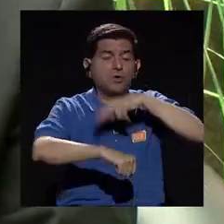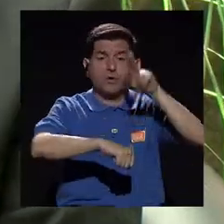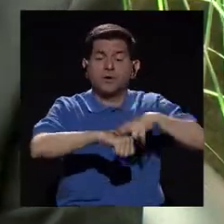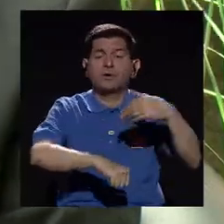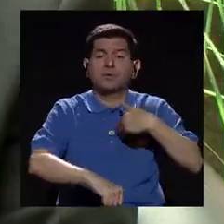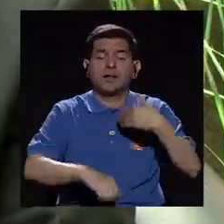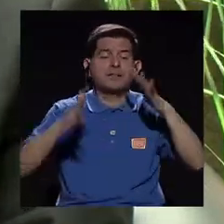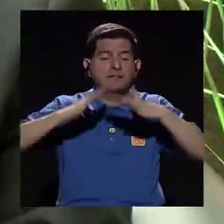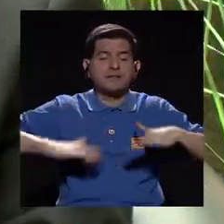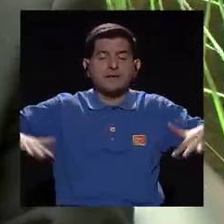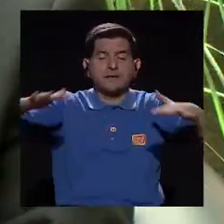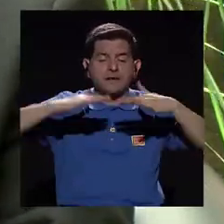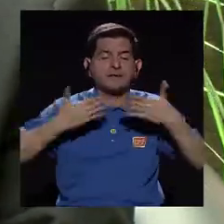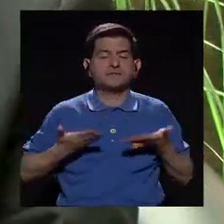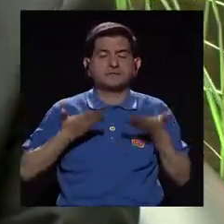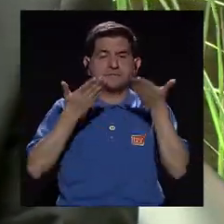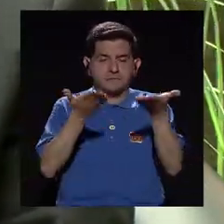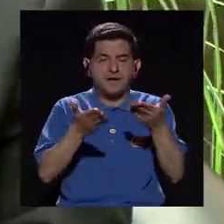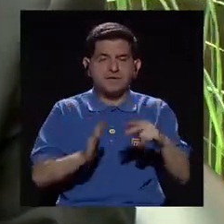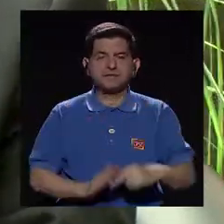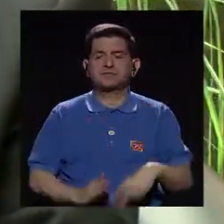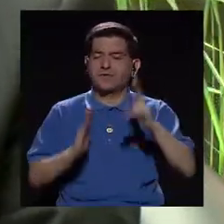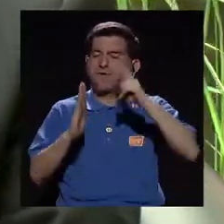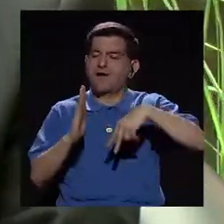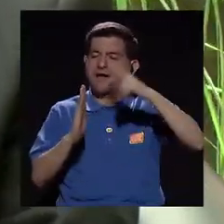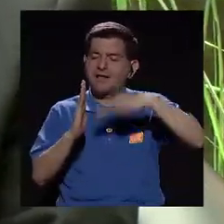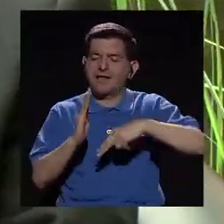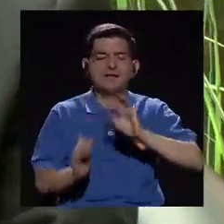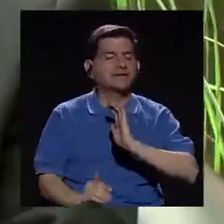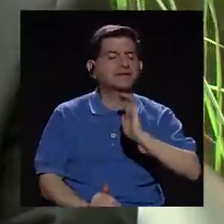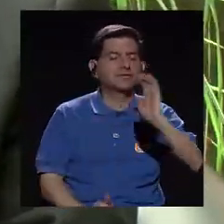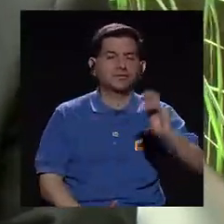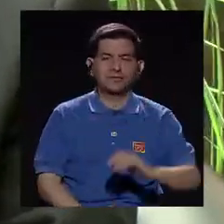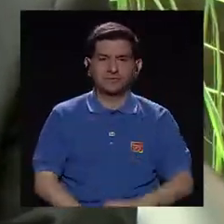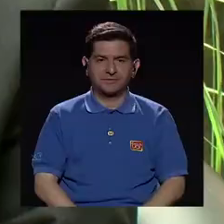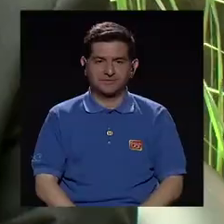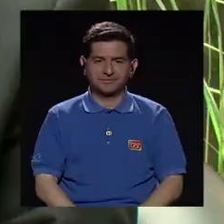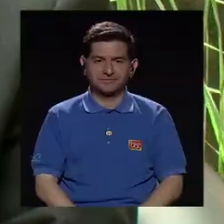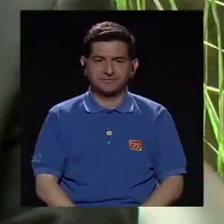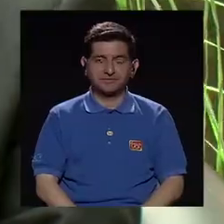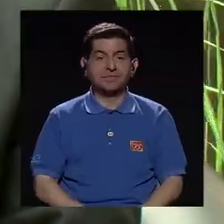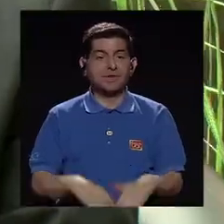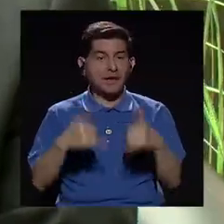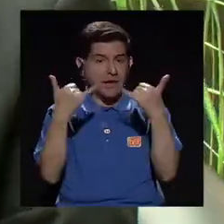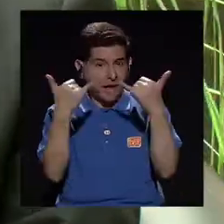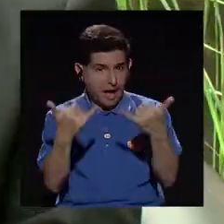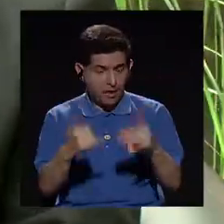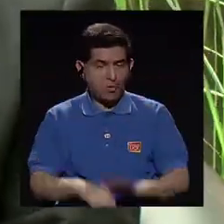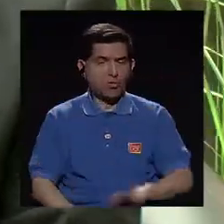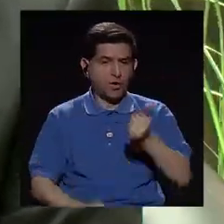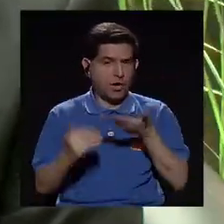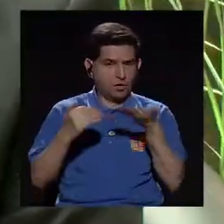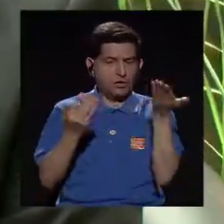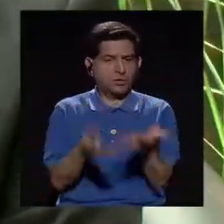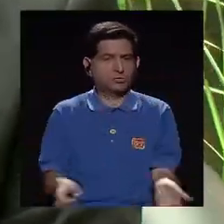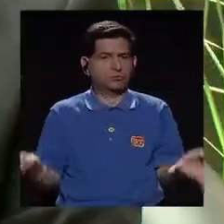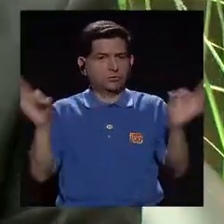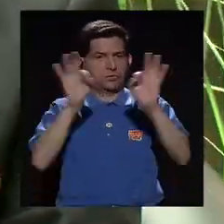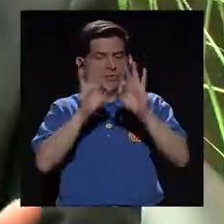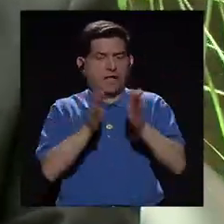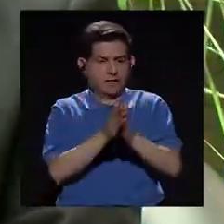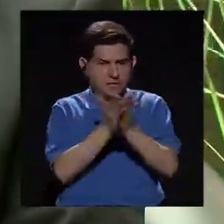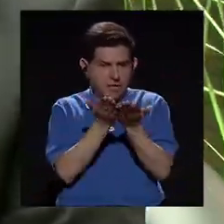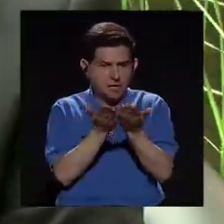generalmente tienen un espacio dedicado a la literatura infantil. Ahora, otra cosa importante,